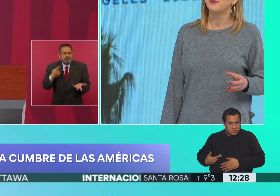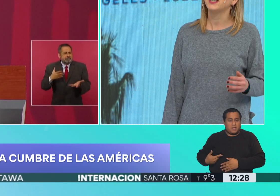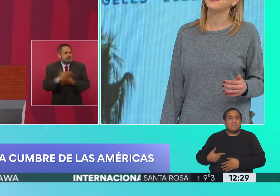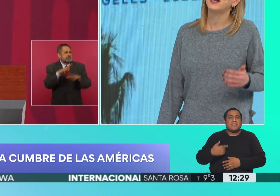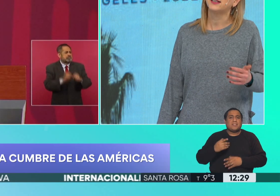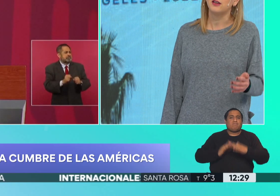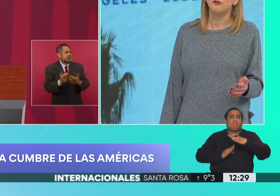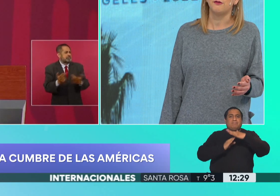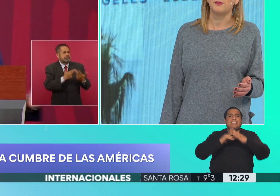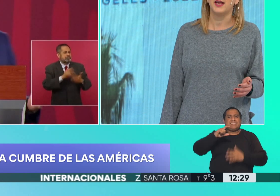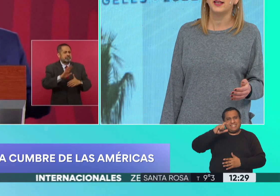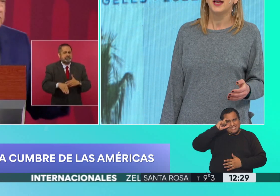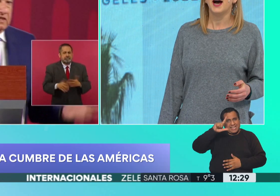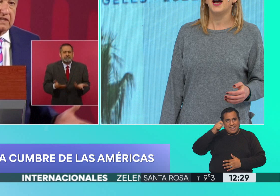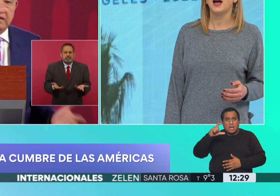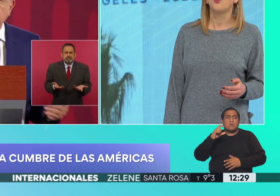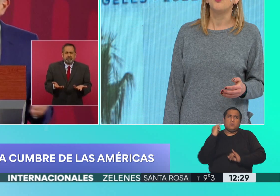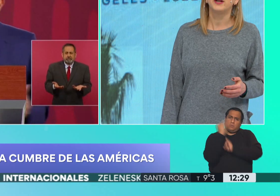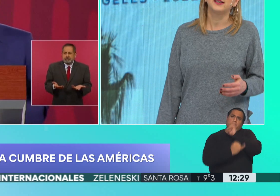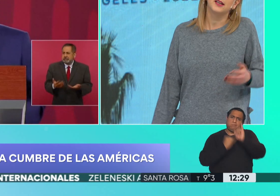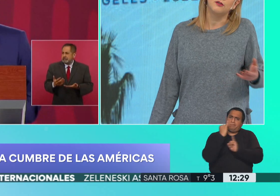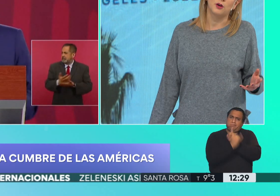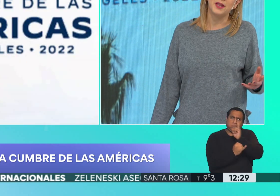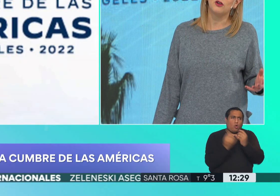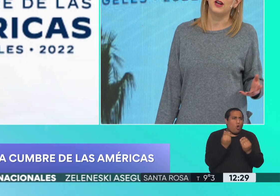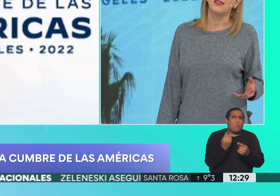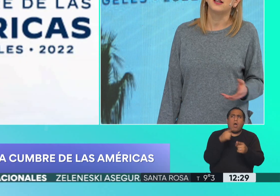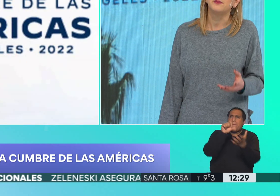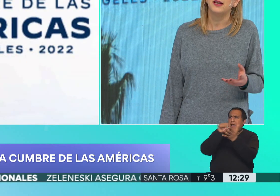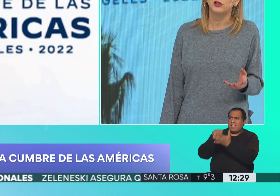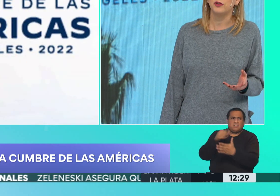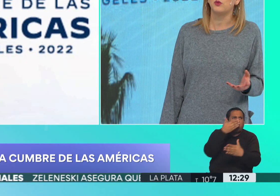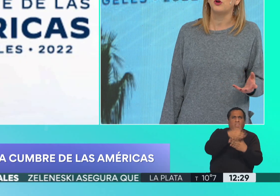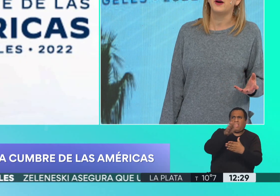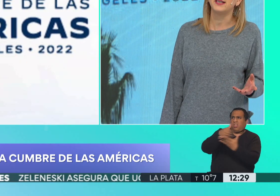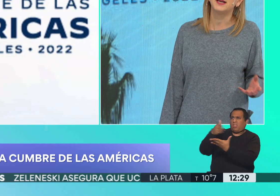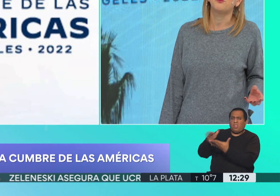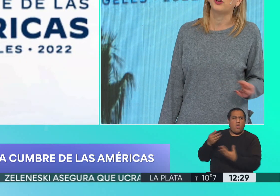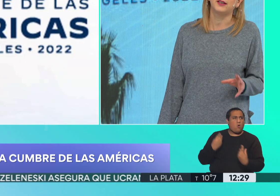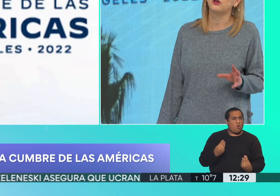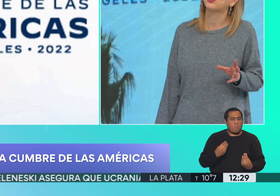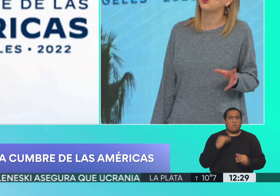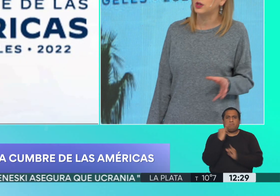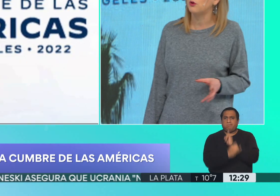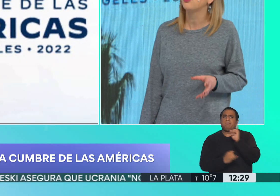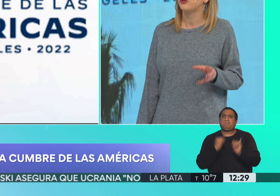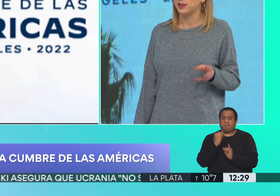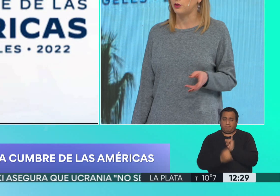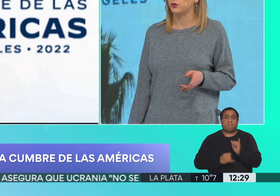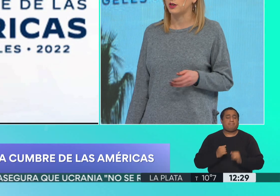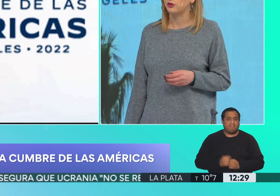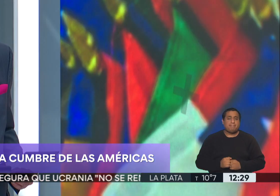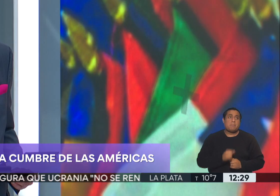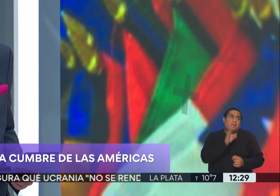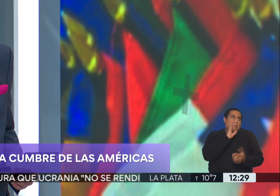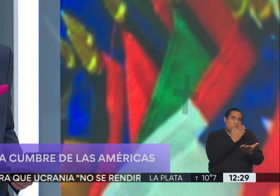CELAC, va a llevar esta disconformidad a la cumbre. Esta disconformidad con la discriminación de algunos países por criterio exclusivo de